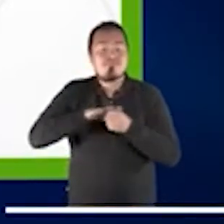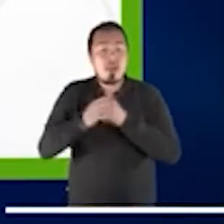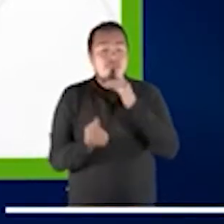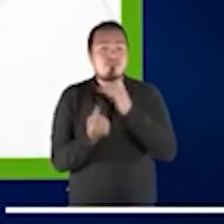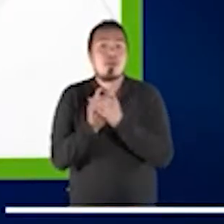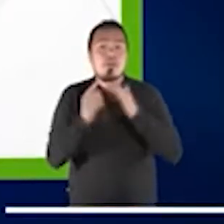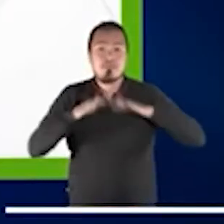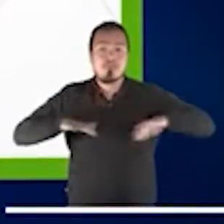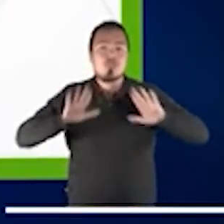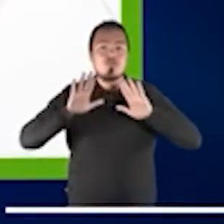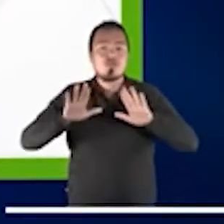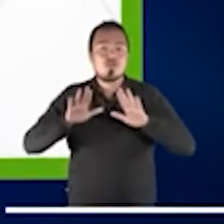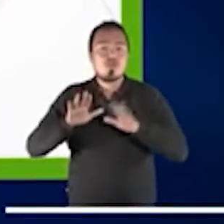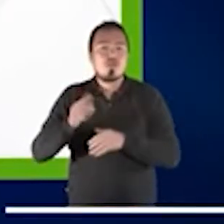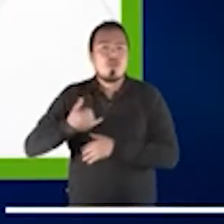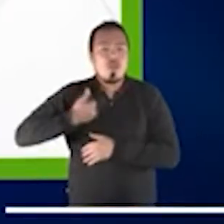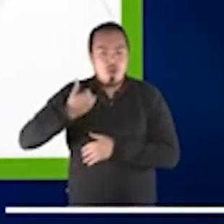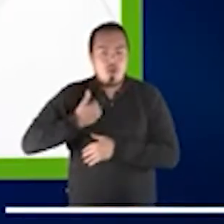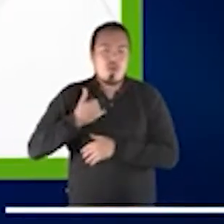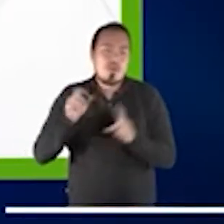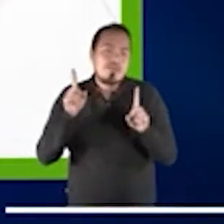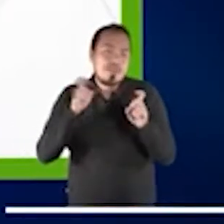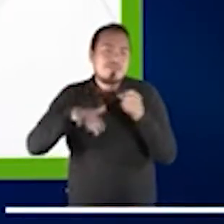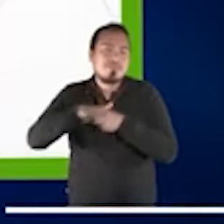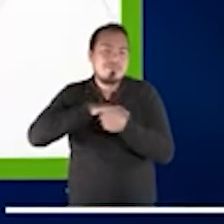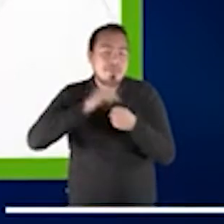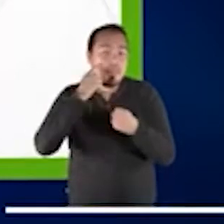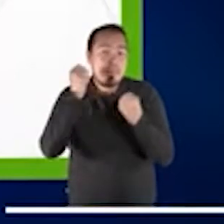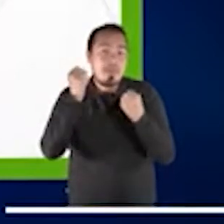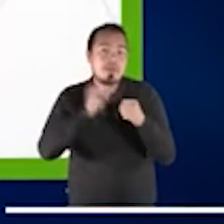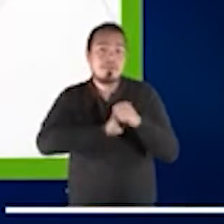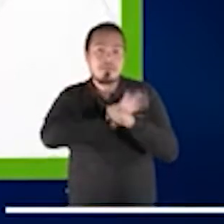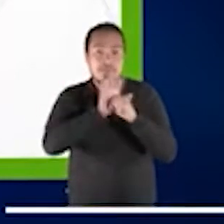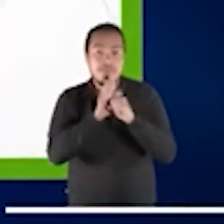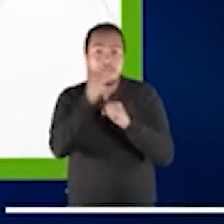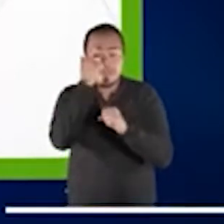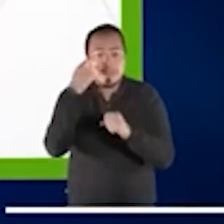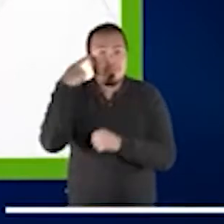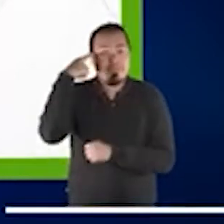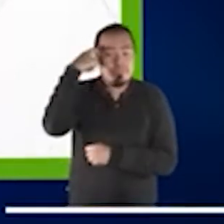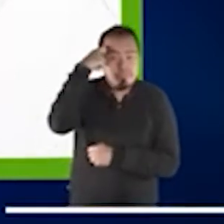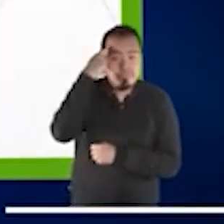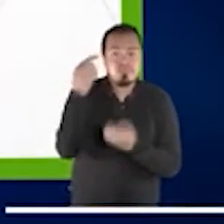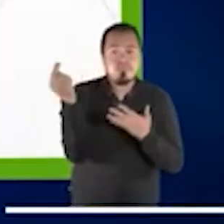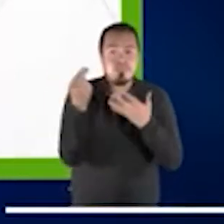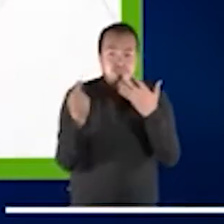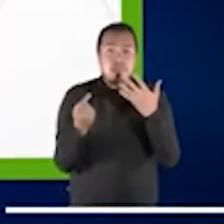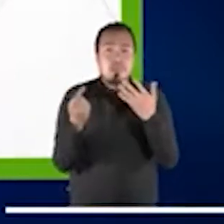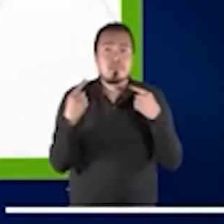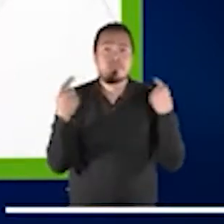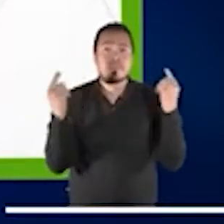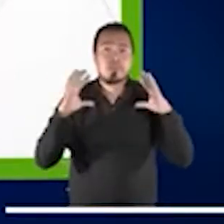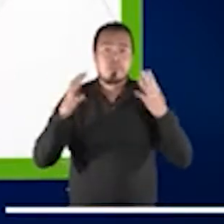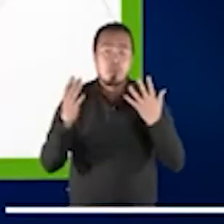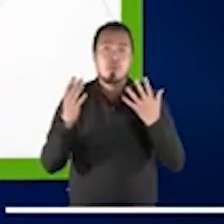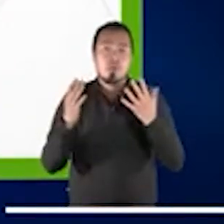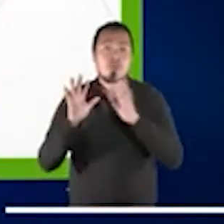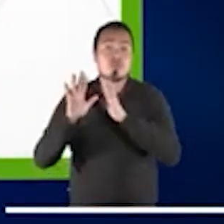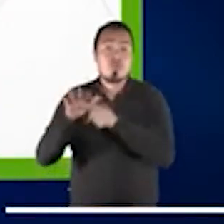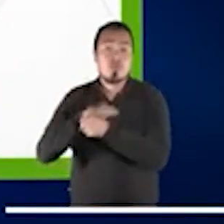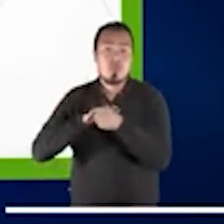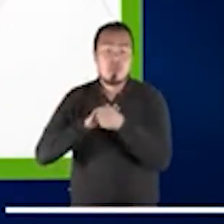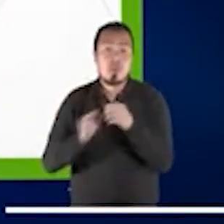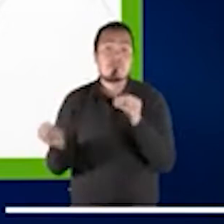tiempo de pandemia, ¿no? Cuáles son los desafíos, los retos y lo que está pasando a través del mundo. Después